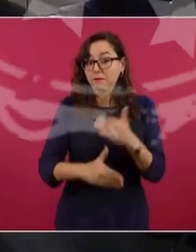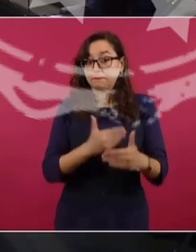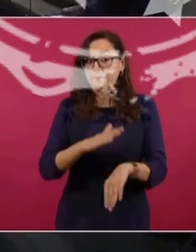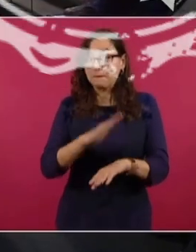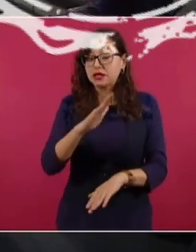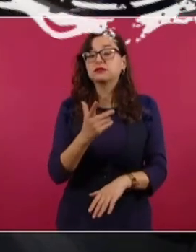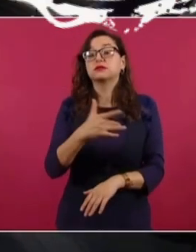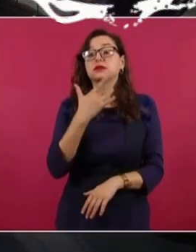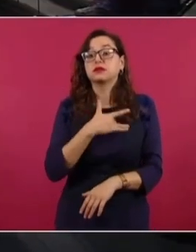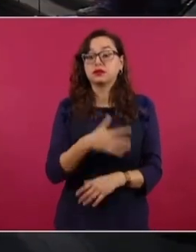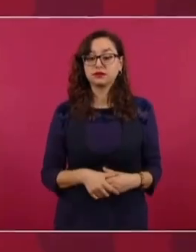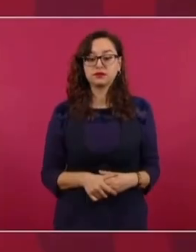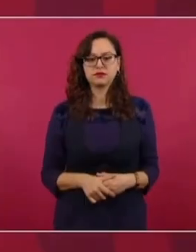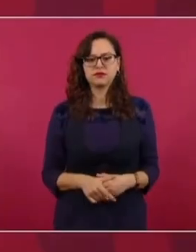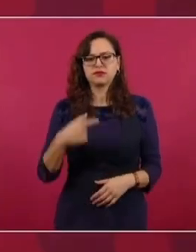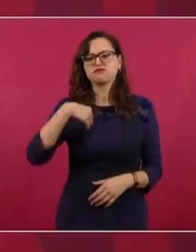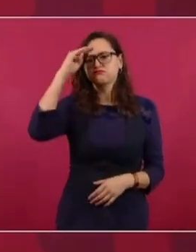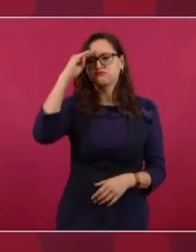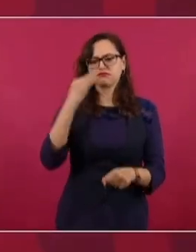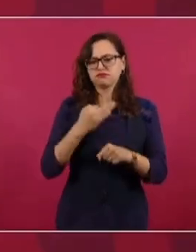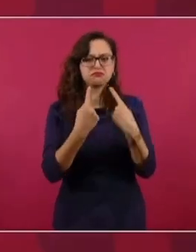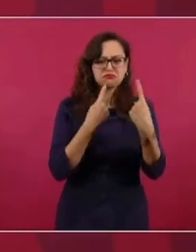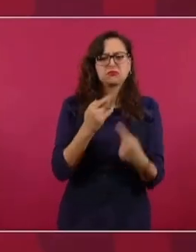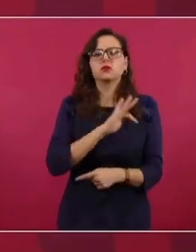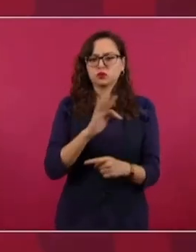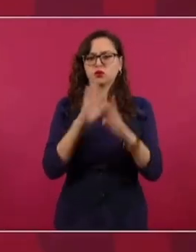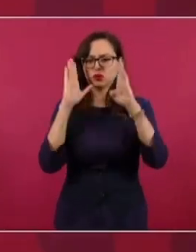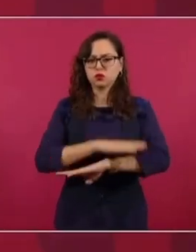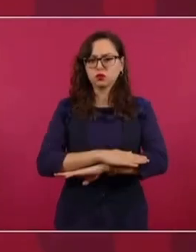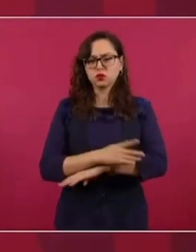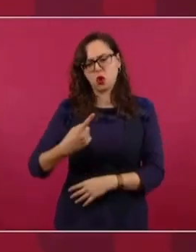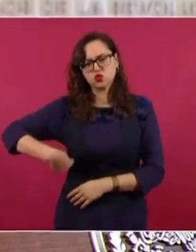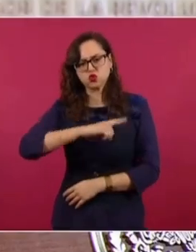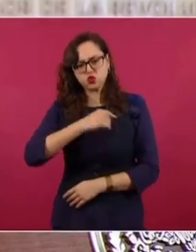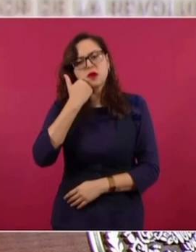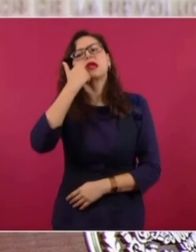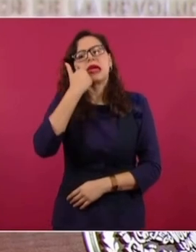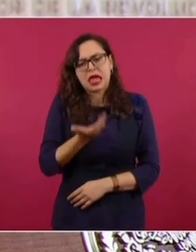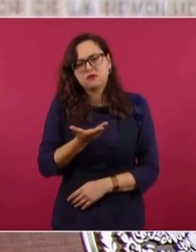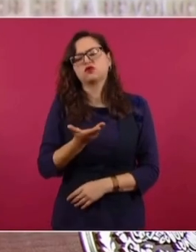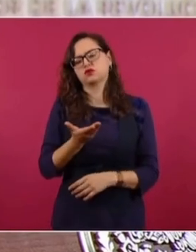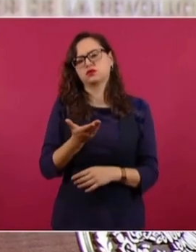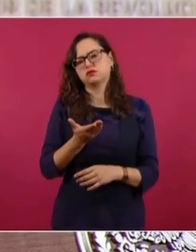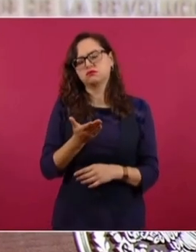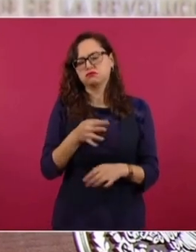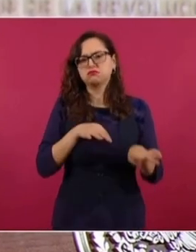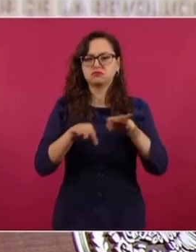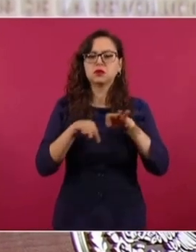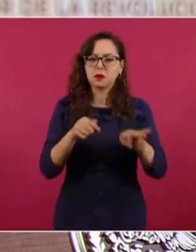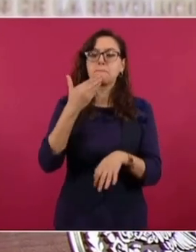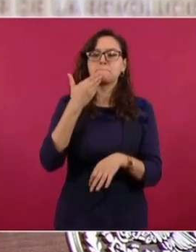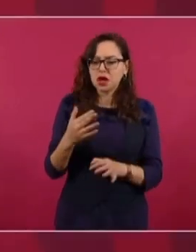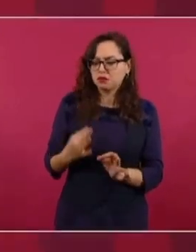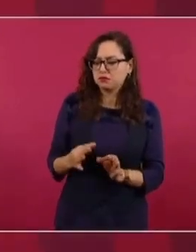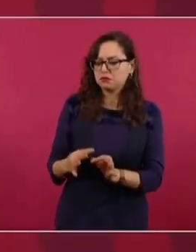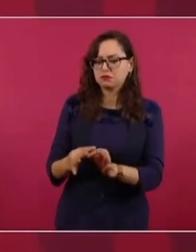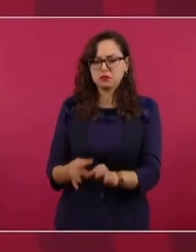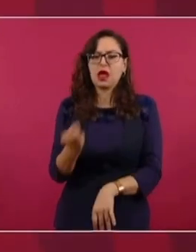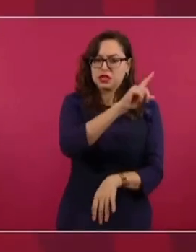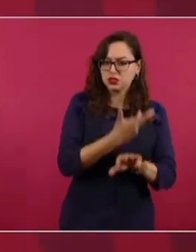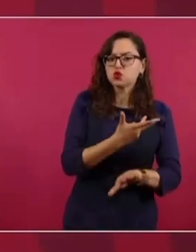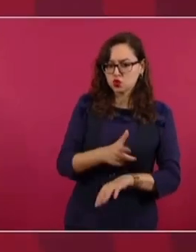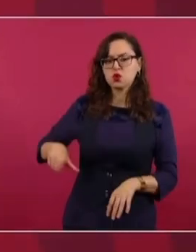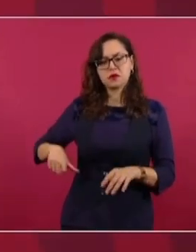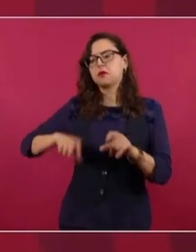Pues yo pienso que se puede resolver, porque hay voluntad de parte de nosotros y también creo que de parte del gobierno de Estados Unidos,